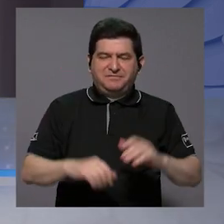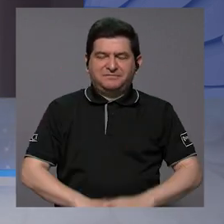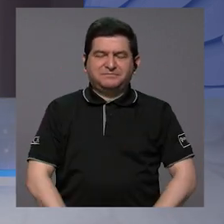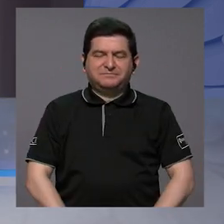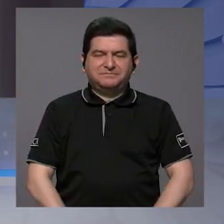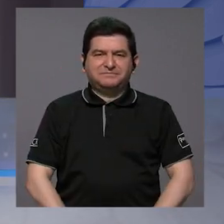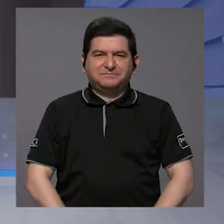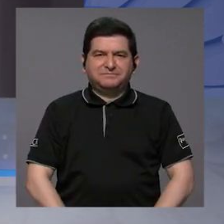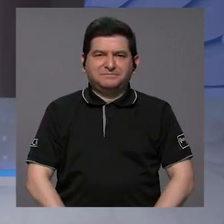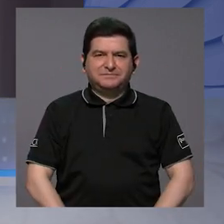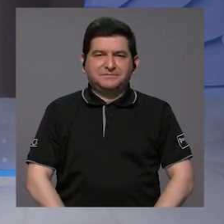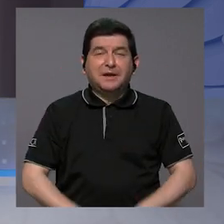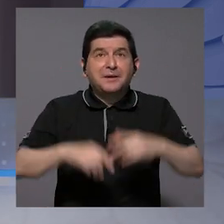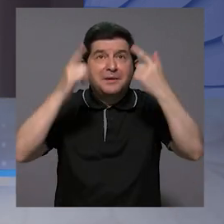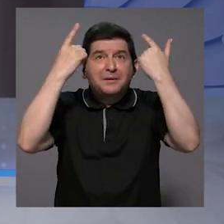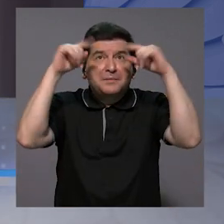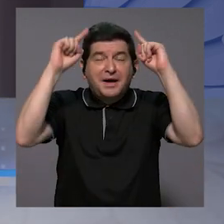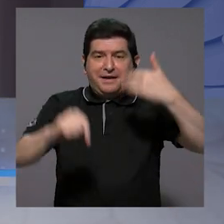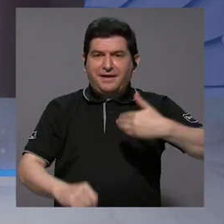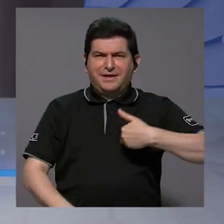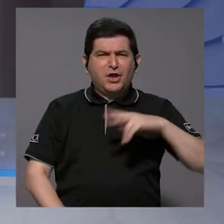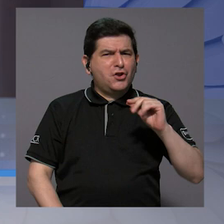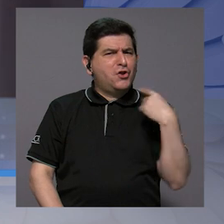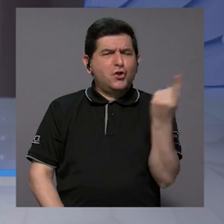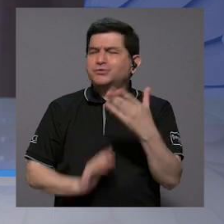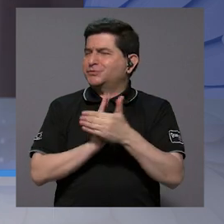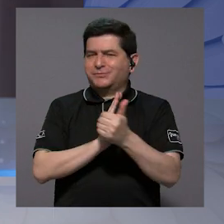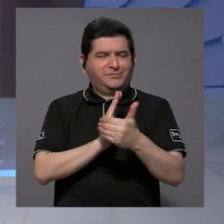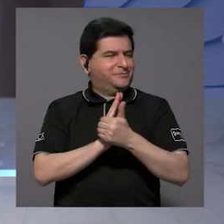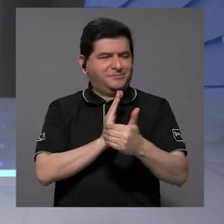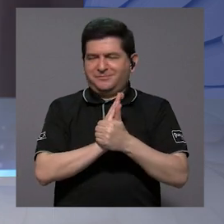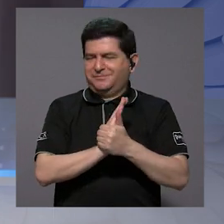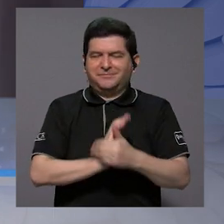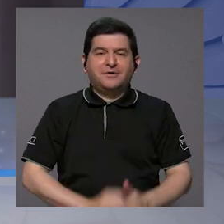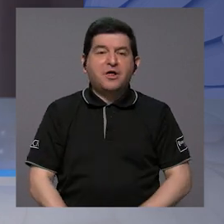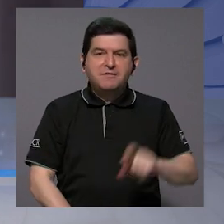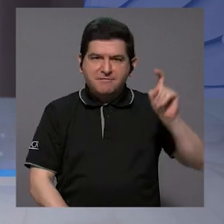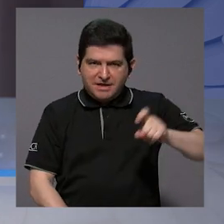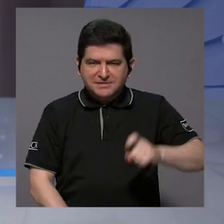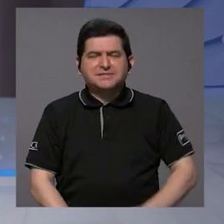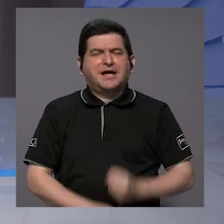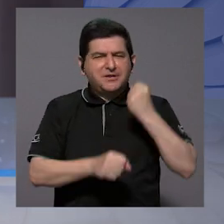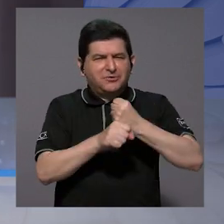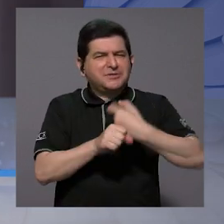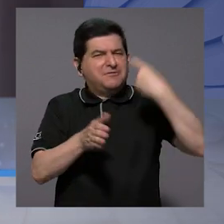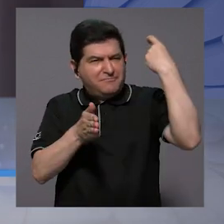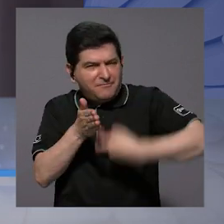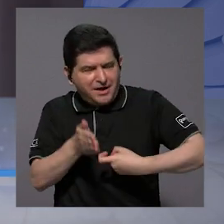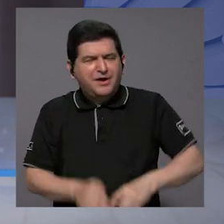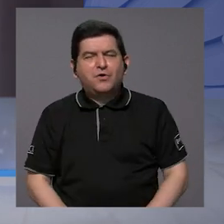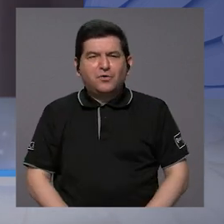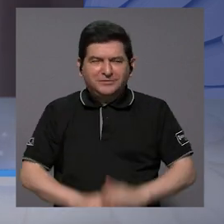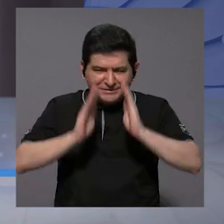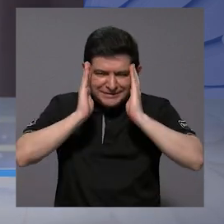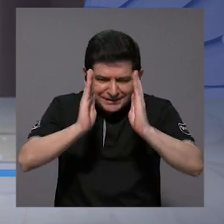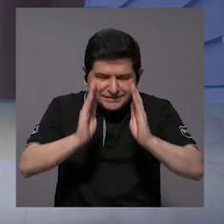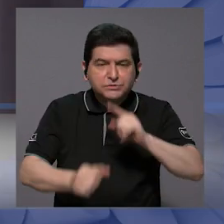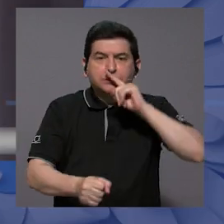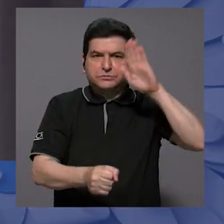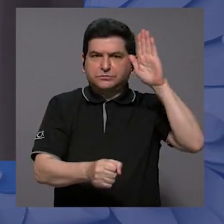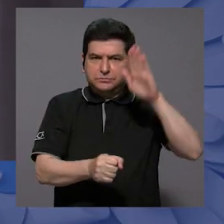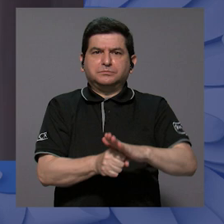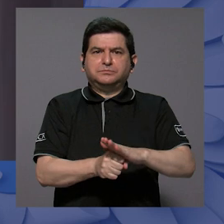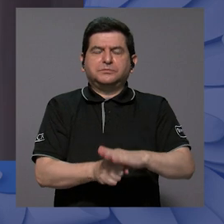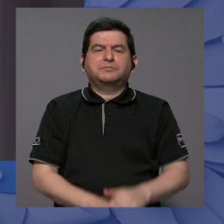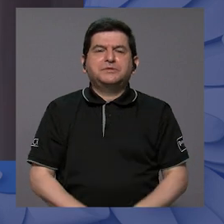aula. Para alcanzar el éxito no basta solo el talento, es necesaria la disciplina, la entrega y el